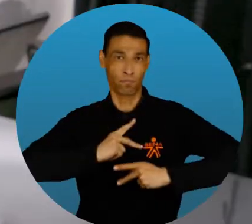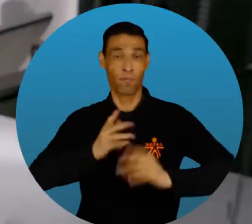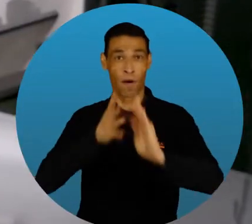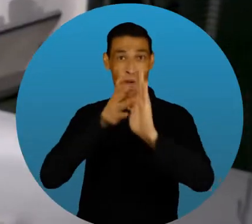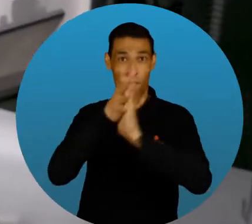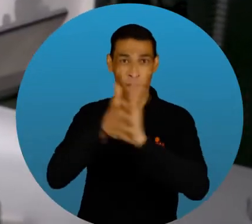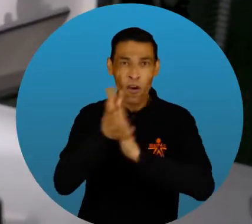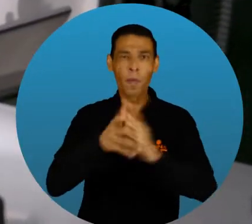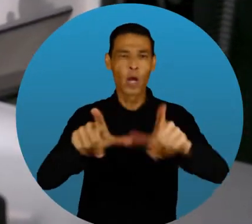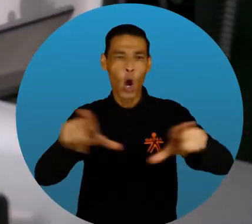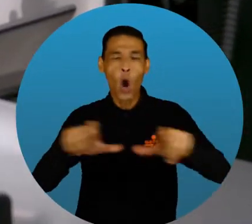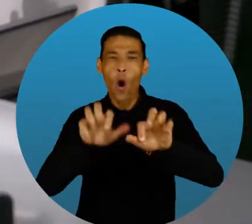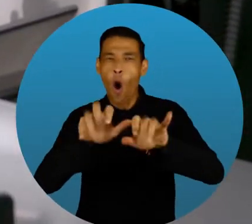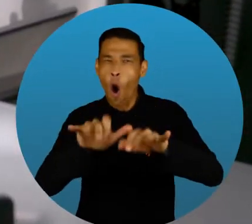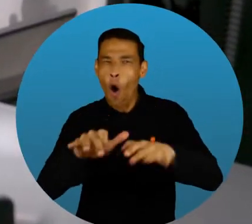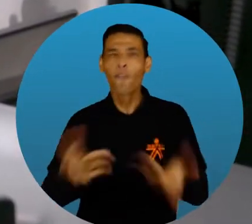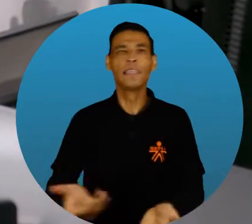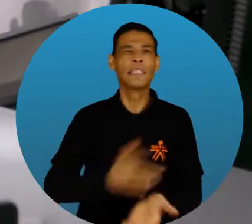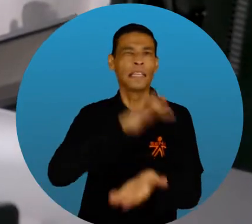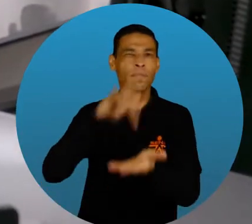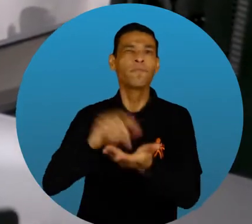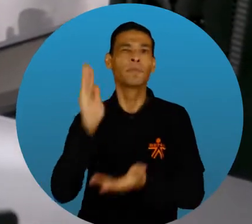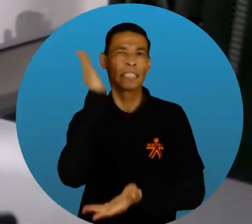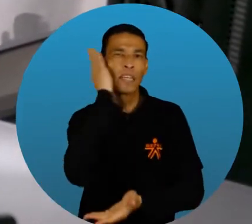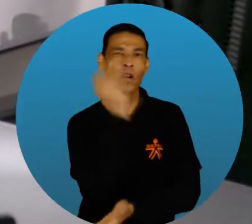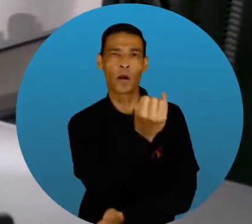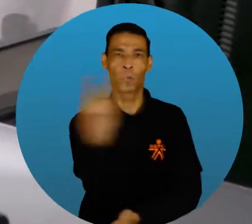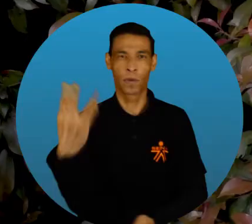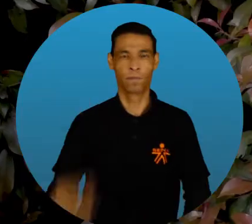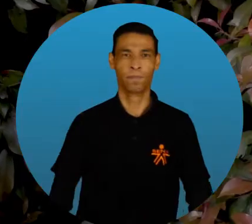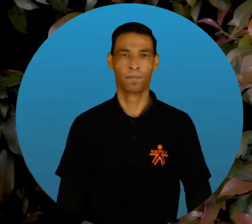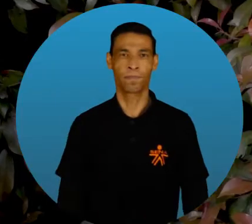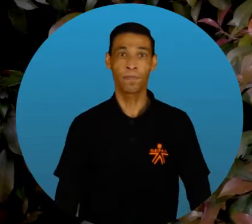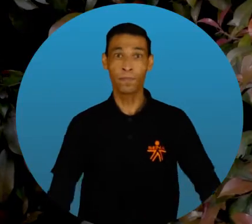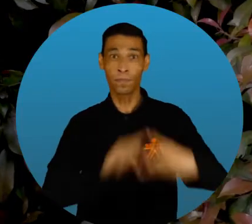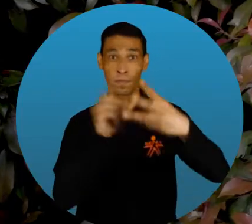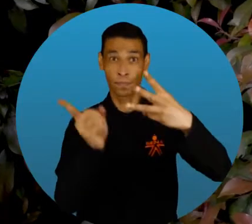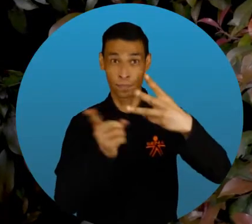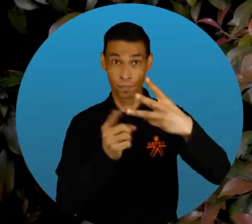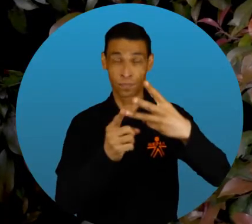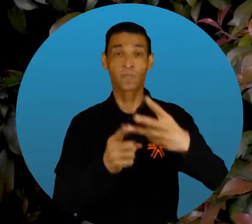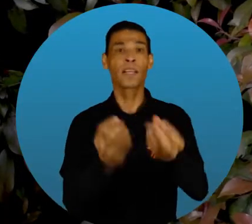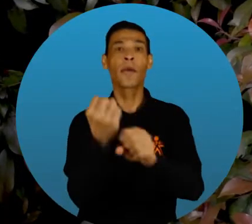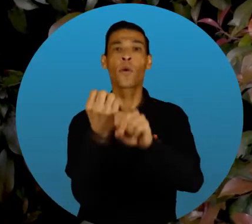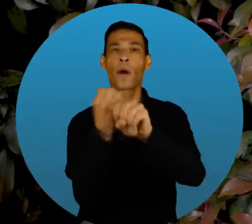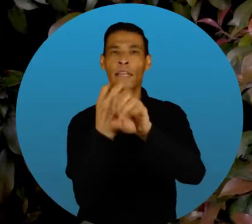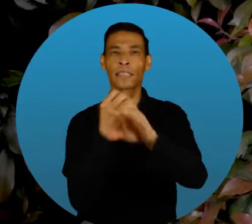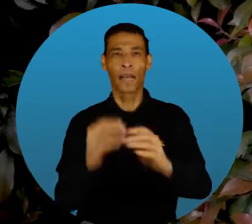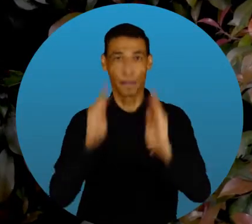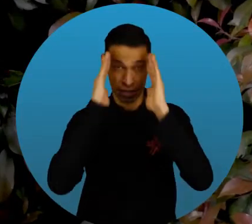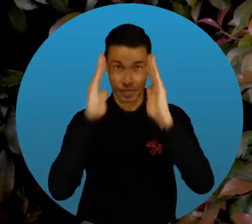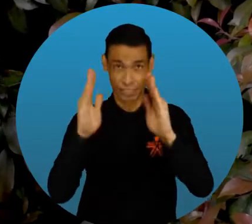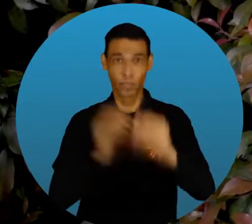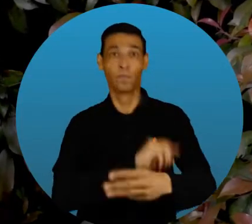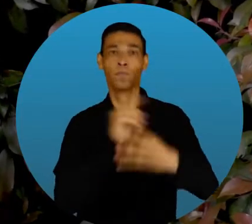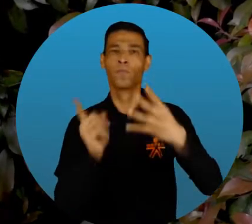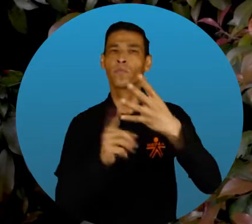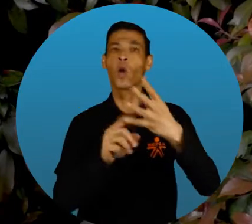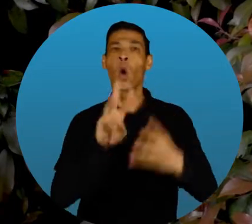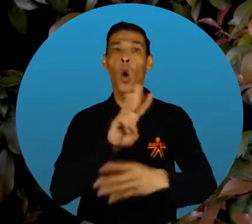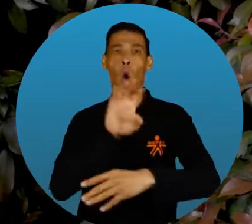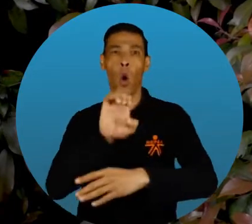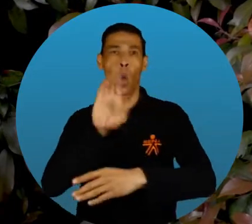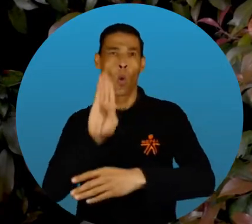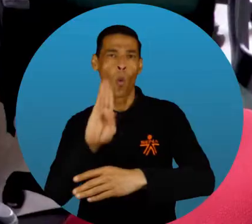tus datos Dependencia, ubicación exacta y número de celular 3. Chat de atención 4. Web